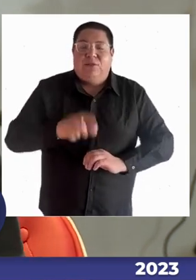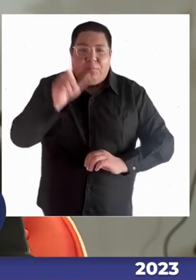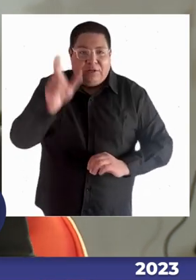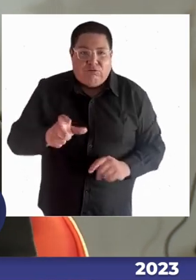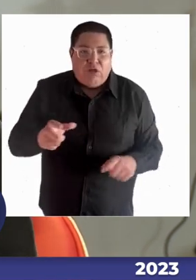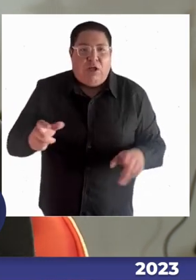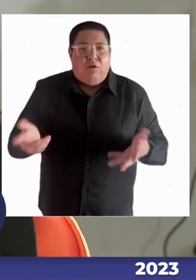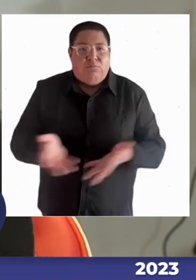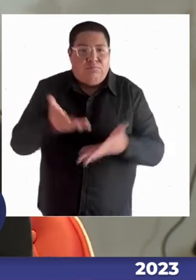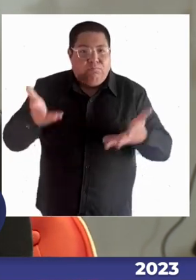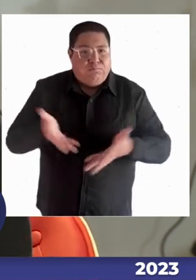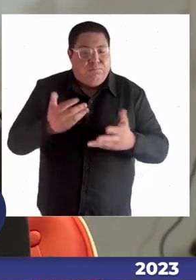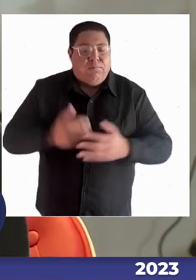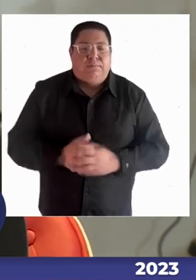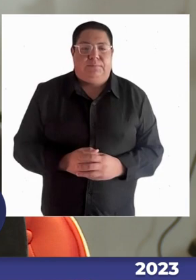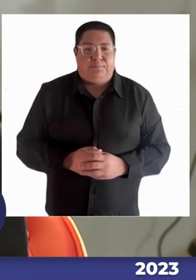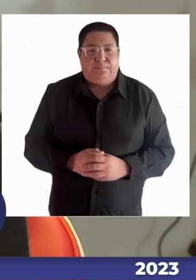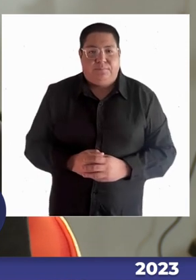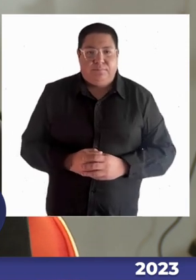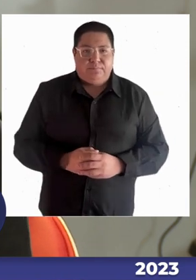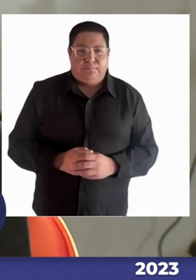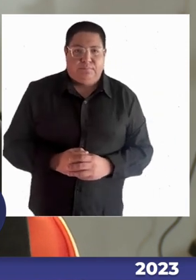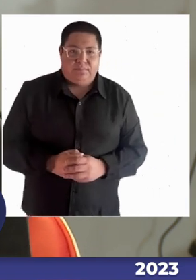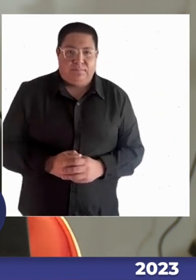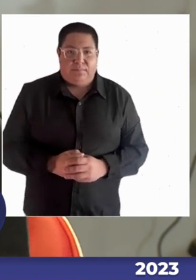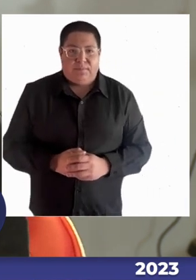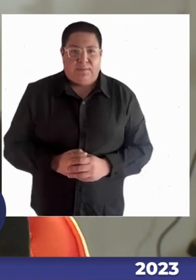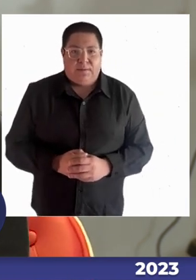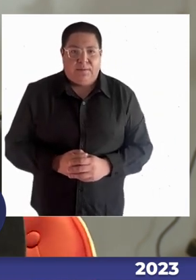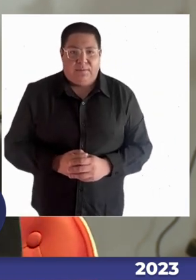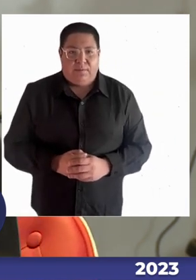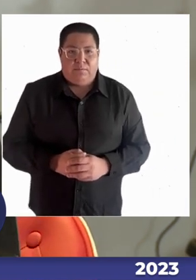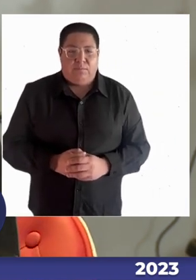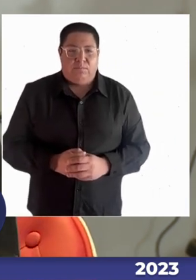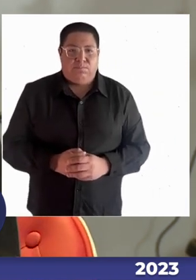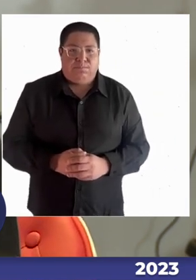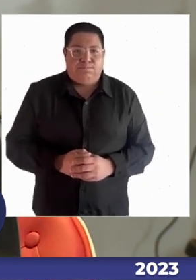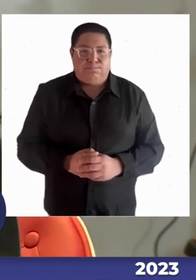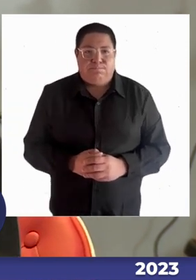partir de eso también los convocaremos para poder generar esa conversación.